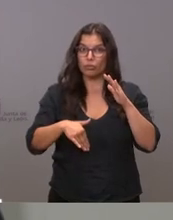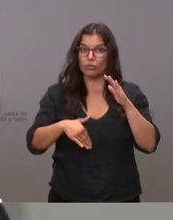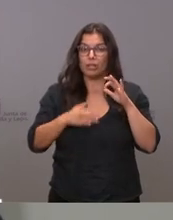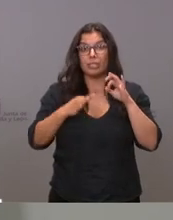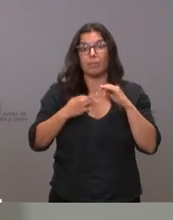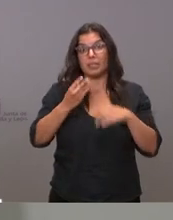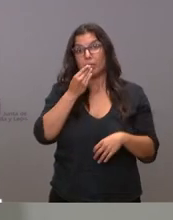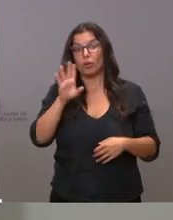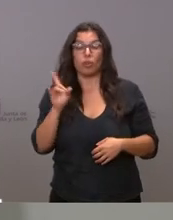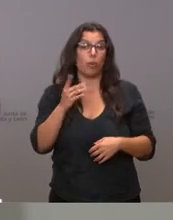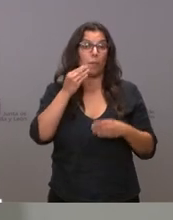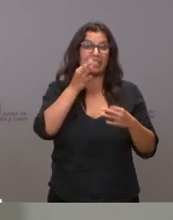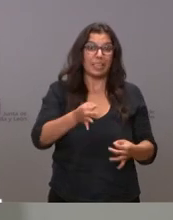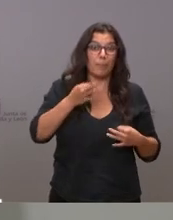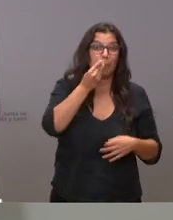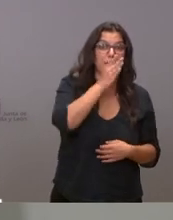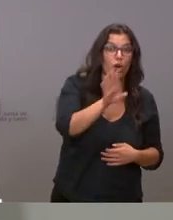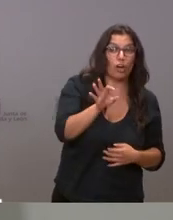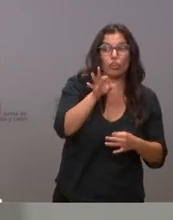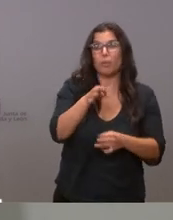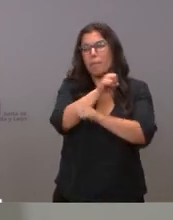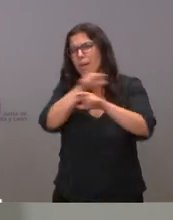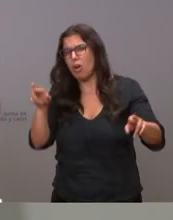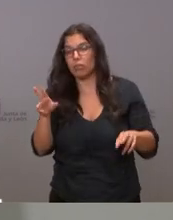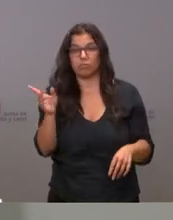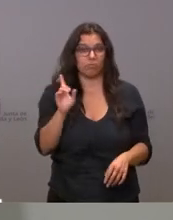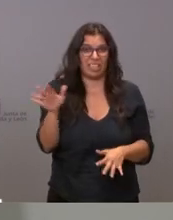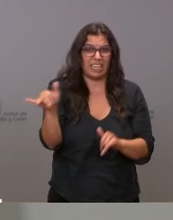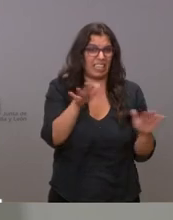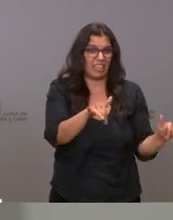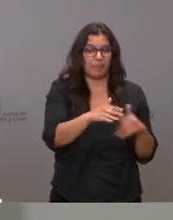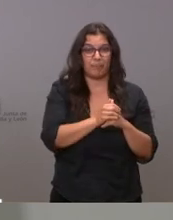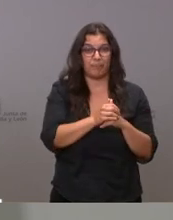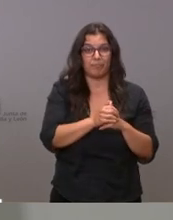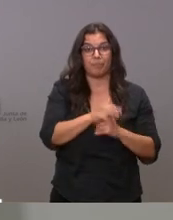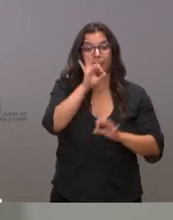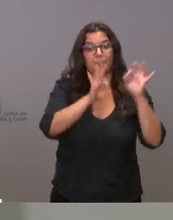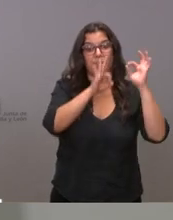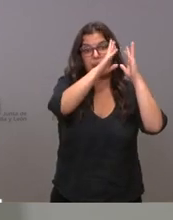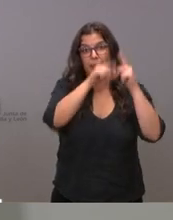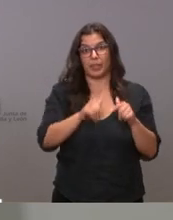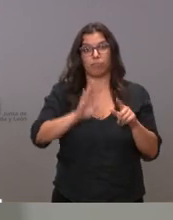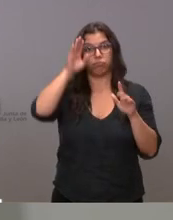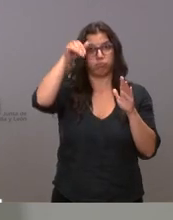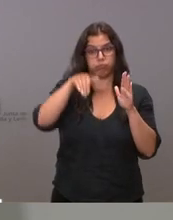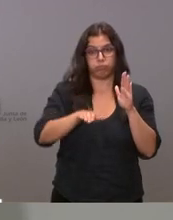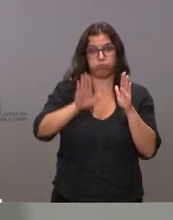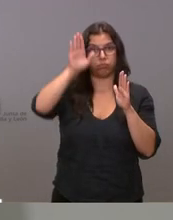pues ni somos siempre los mejores ni somos siempre los peores la incidencia sube y baja y oscila